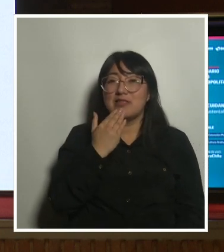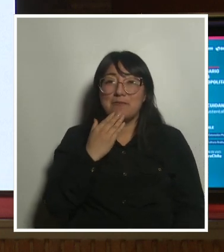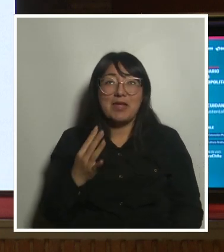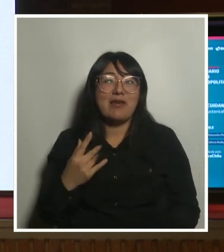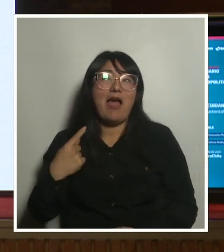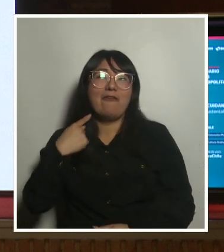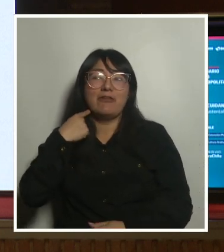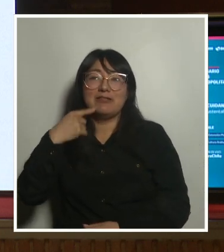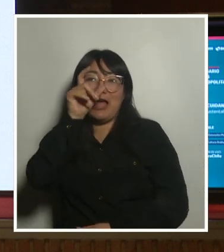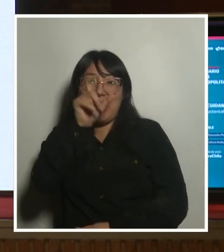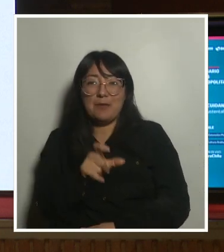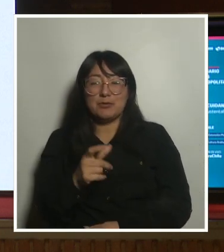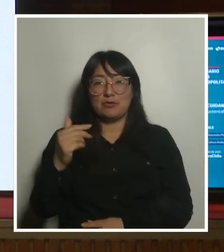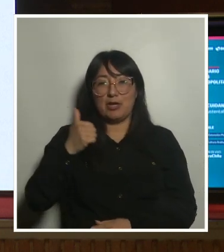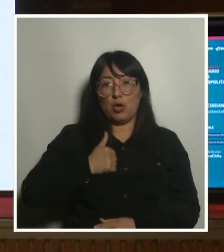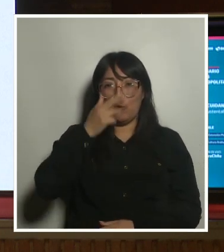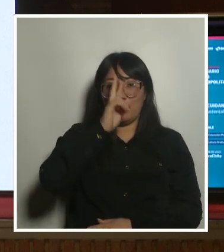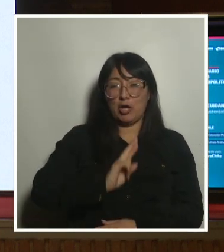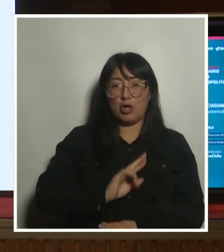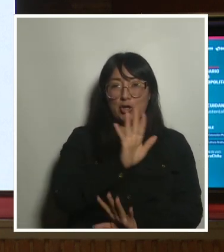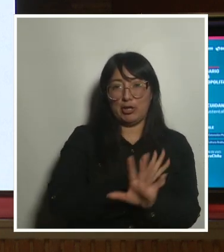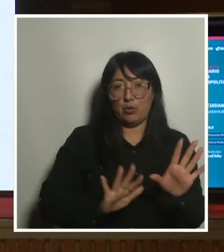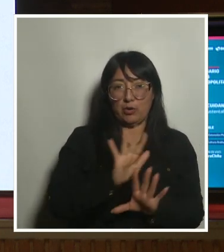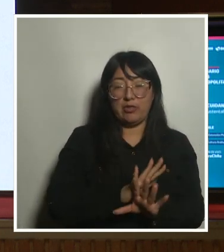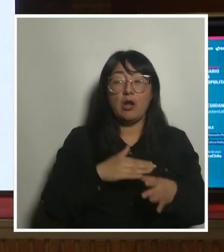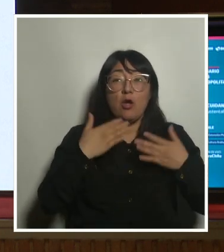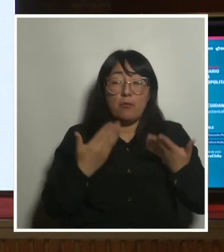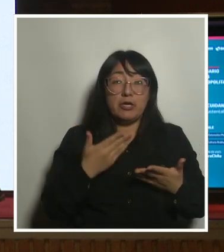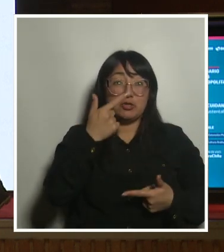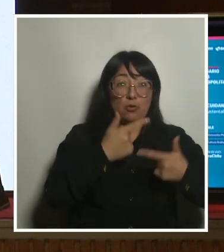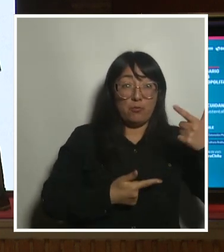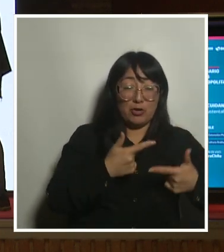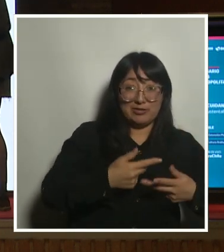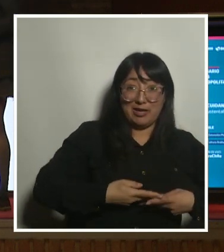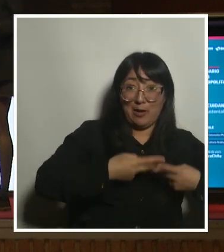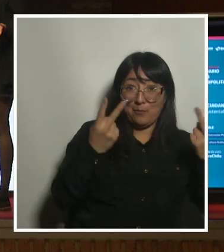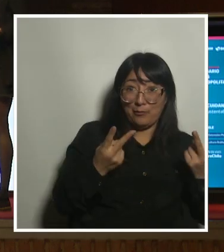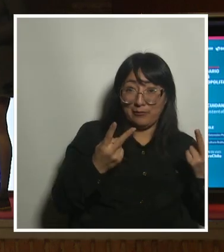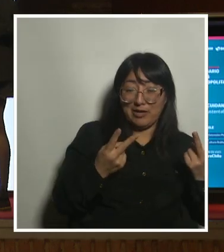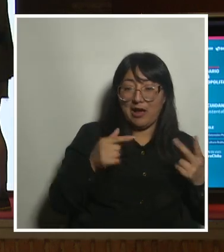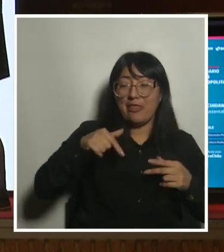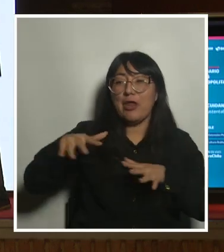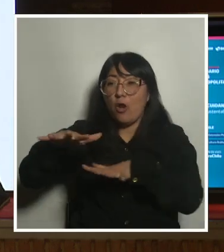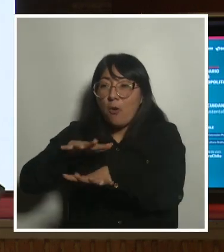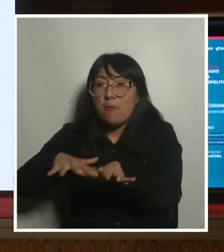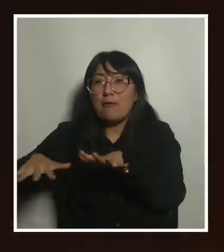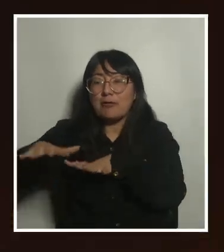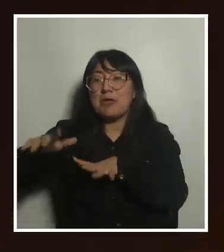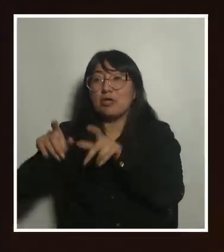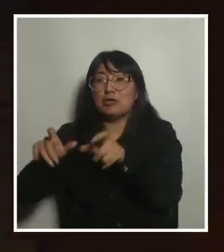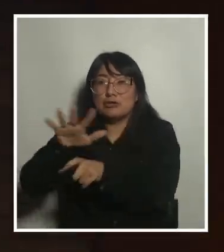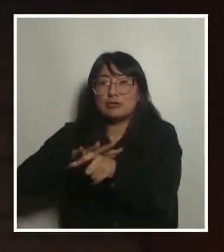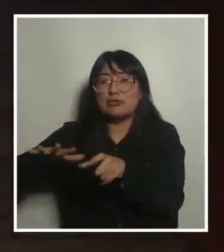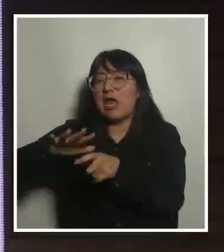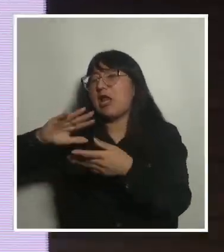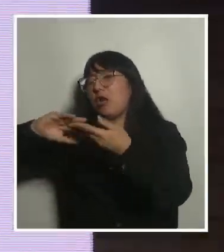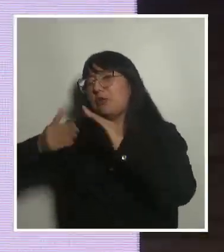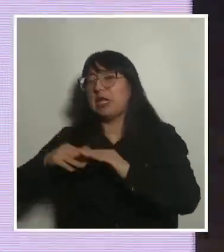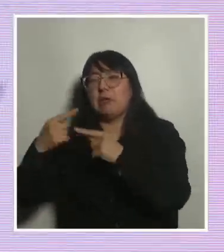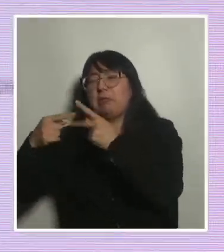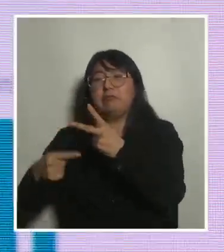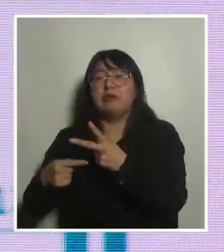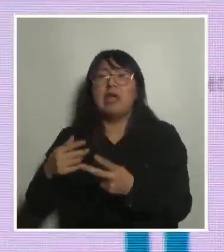cuidadoras. Por lo tanto, desde la política pública y desde los movimientos sociales, comunitarios, etcétera,